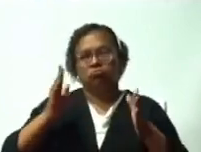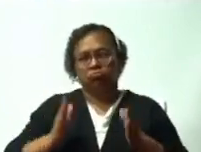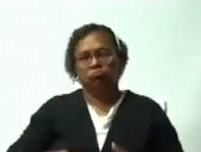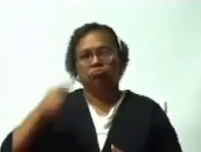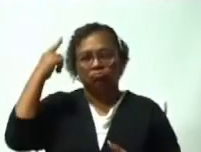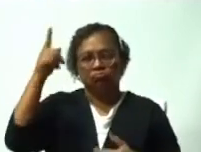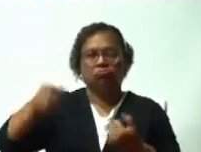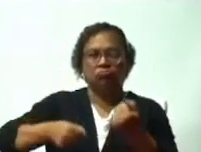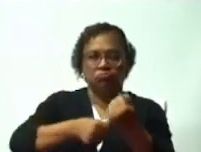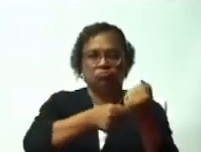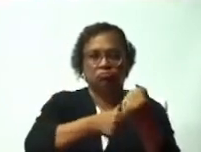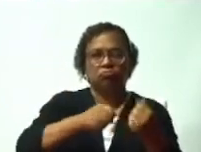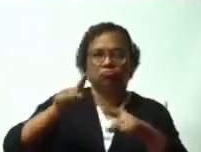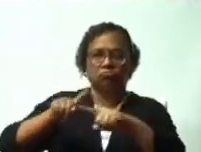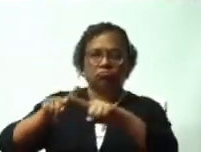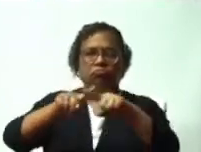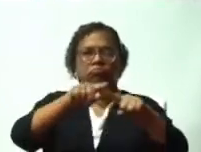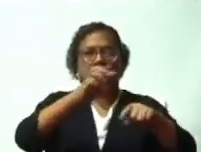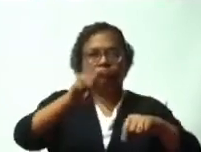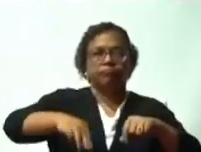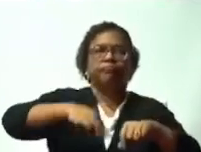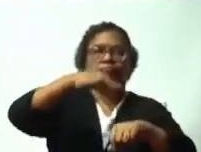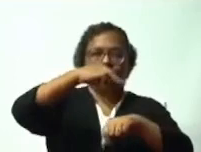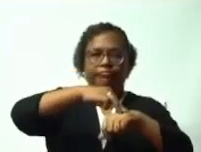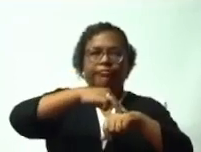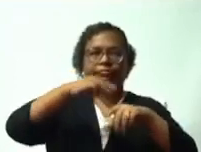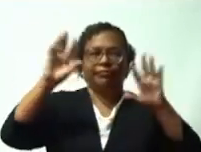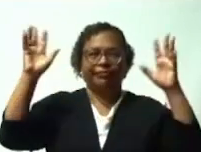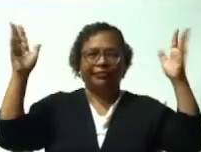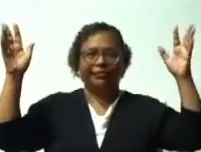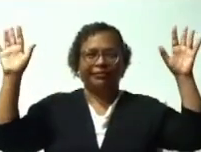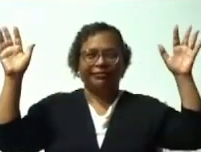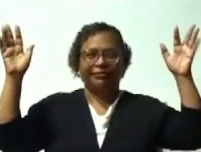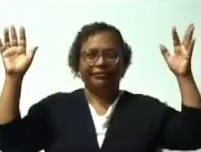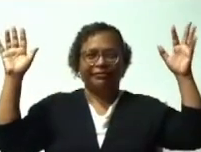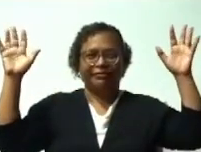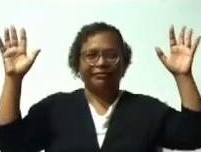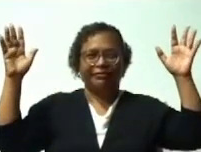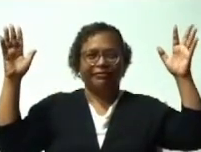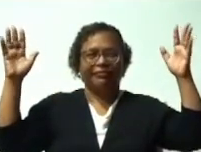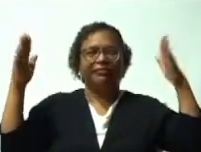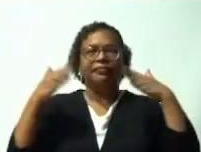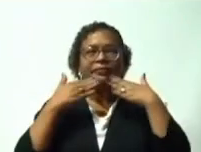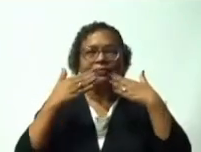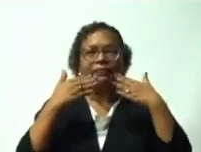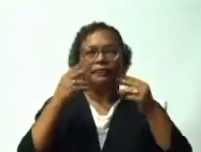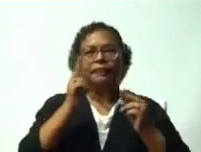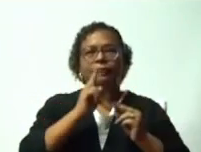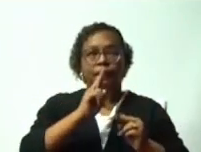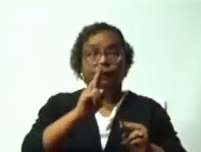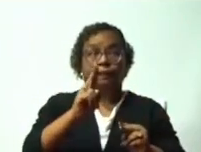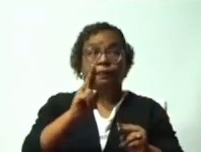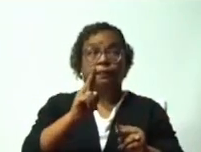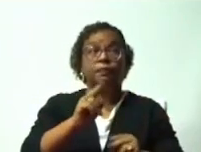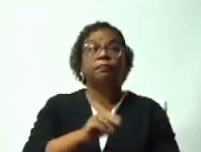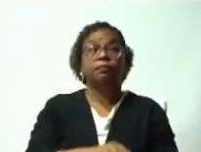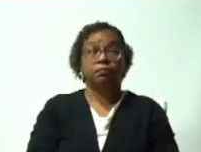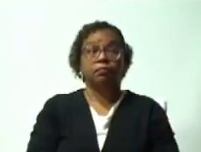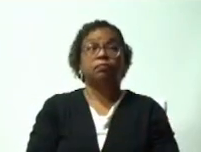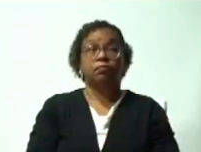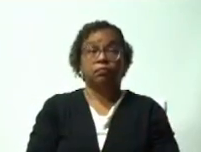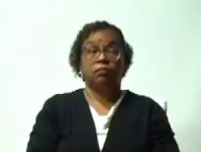municipio. Muchas gracias. Gracias, honorable. El equipo técnico te va a